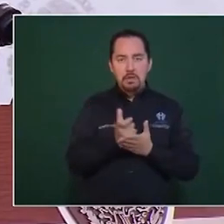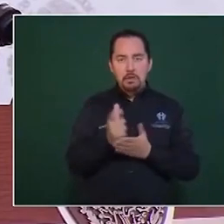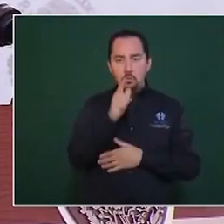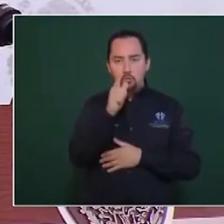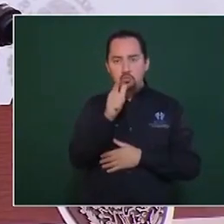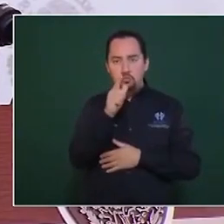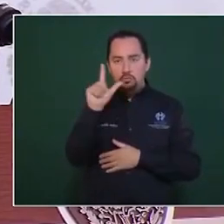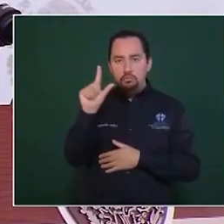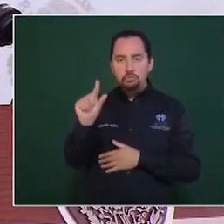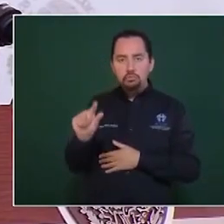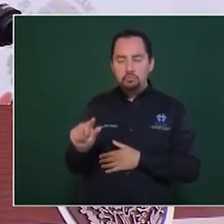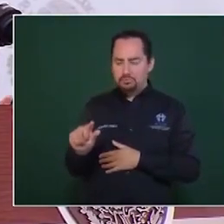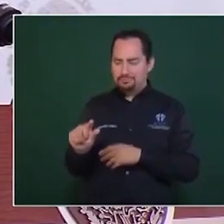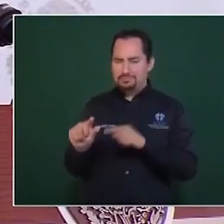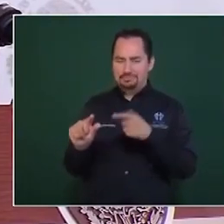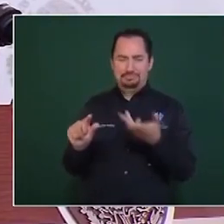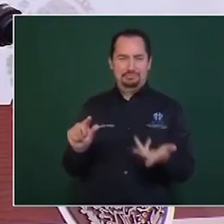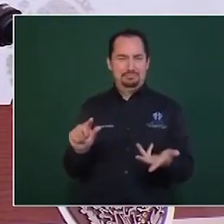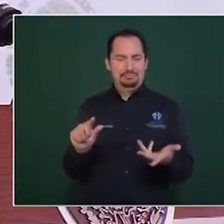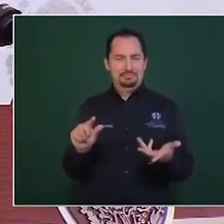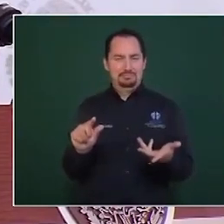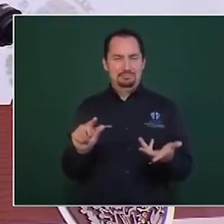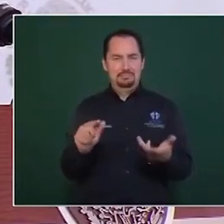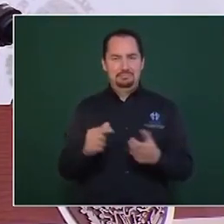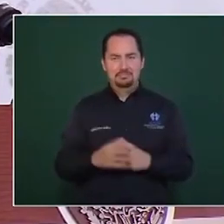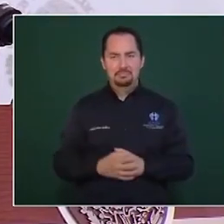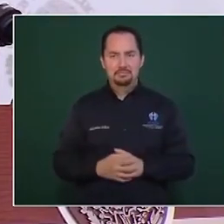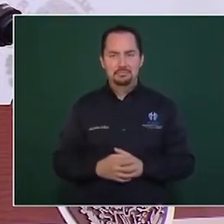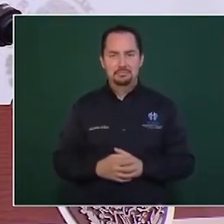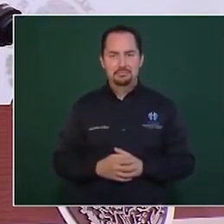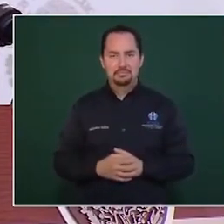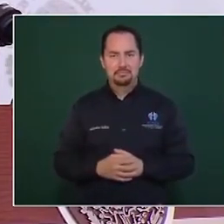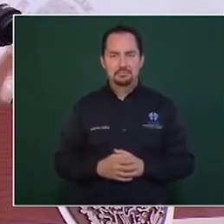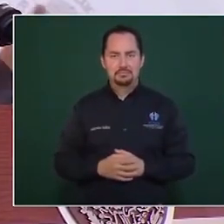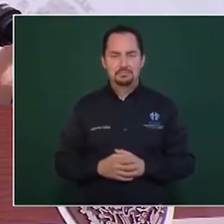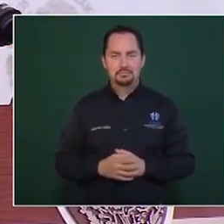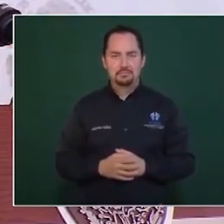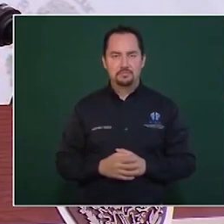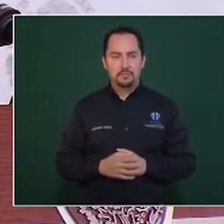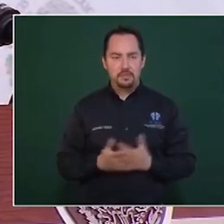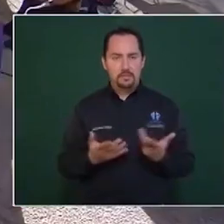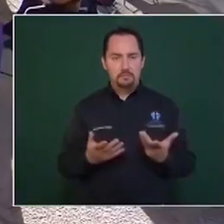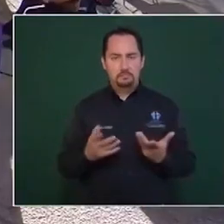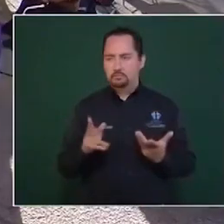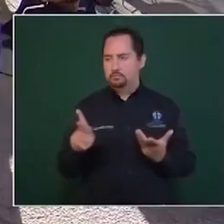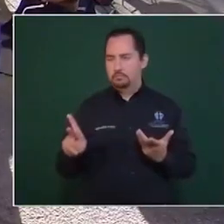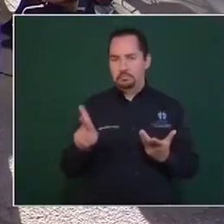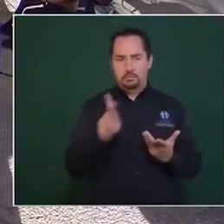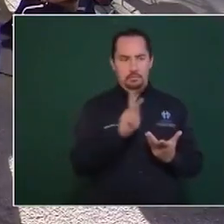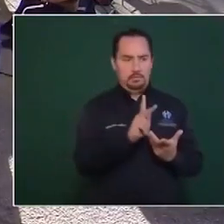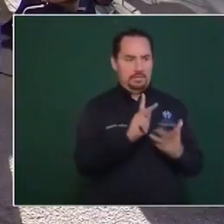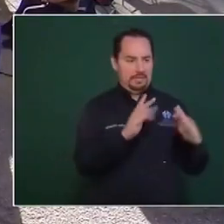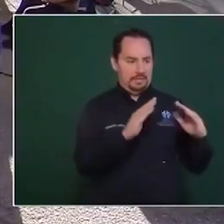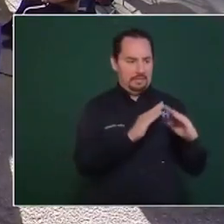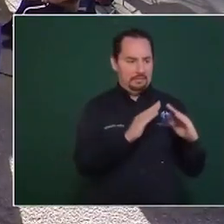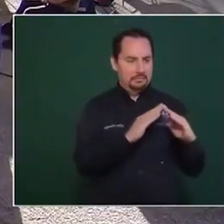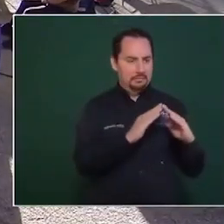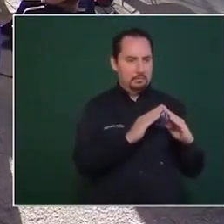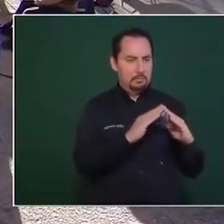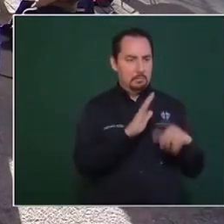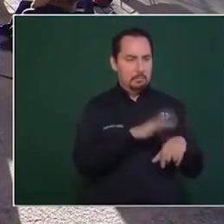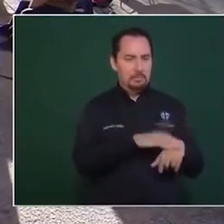proporcionalmente que lo que paga un hogar,